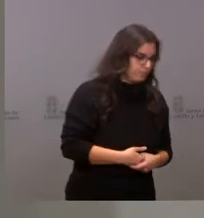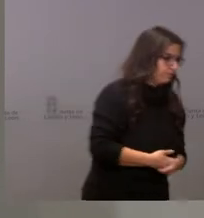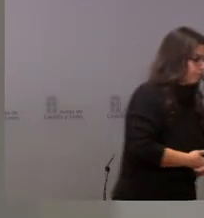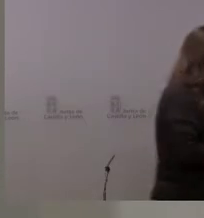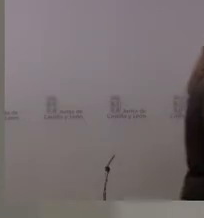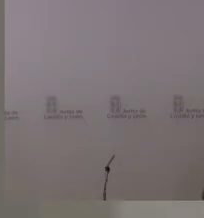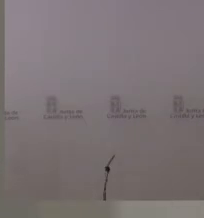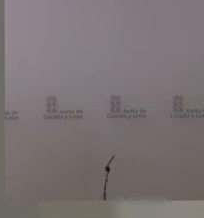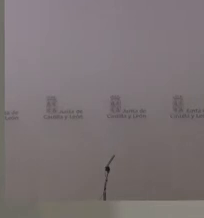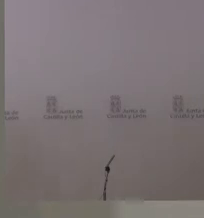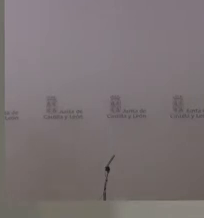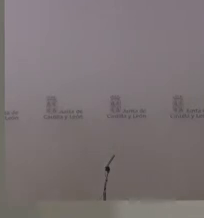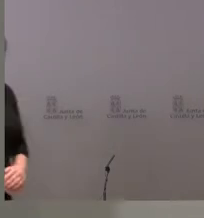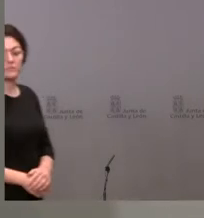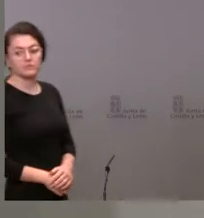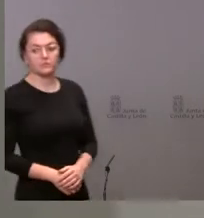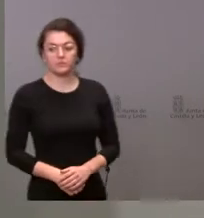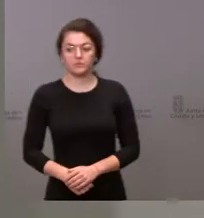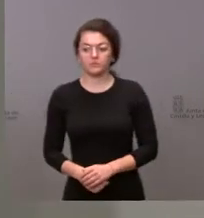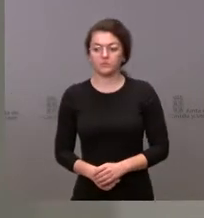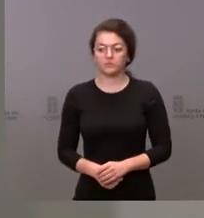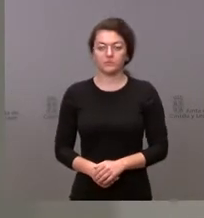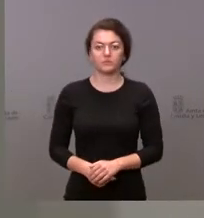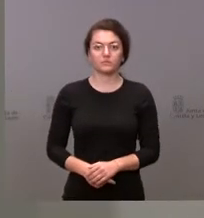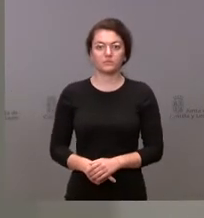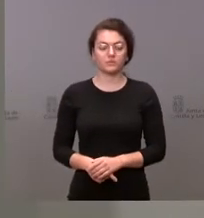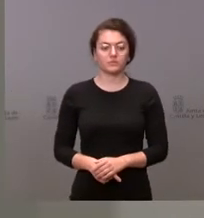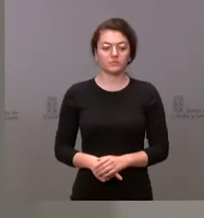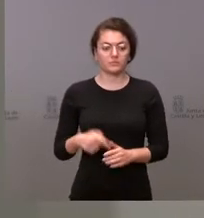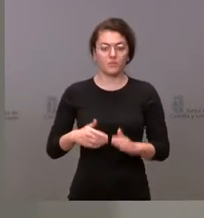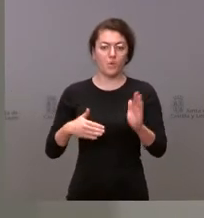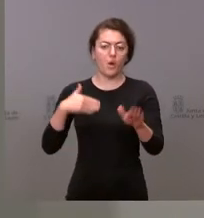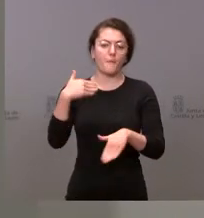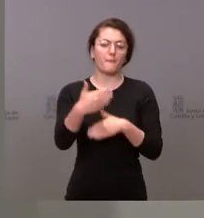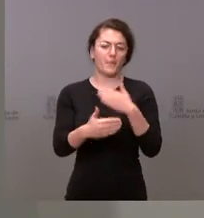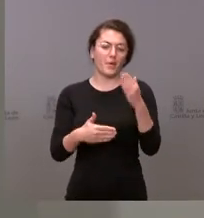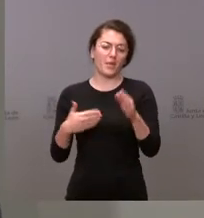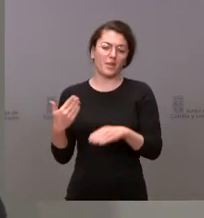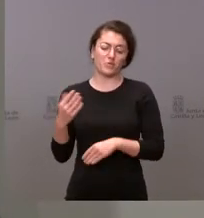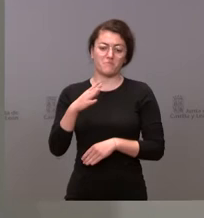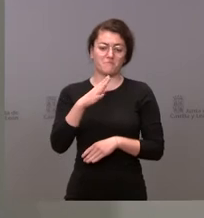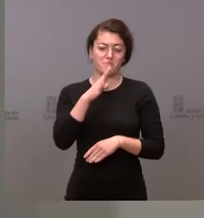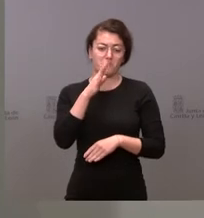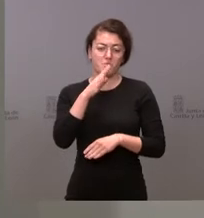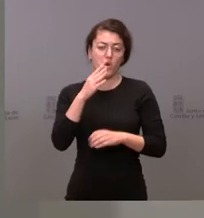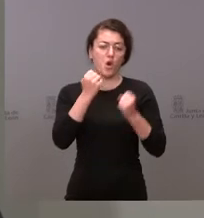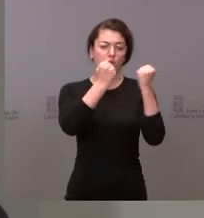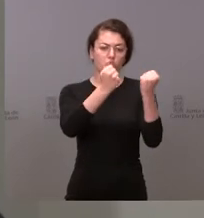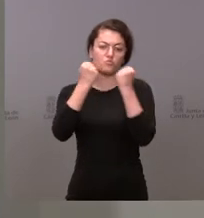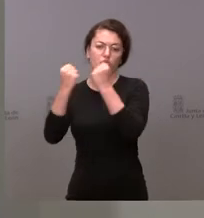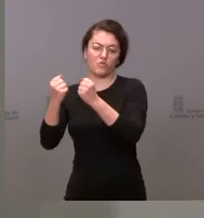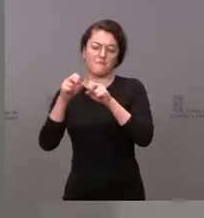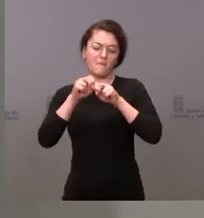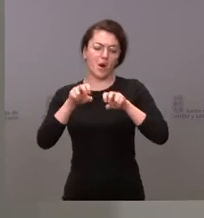Esto es un suma y sigue en el deterioro institucional, de la actividad institucional